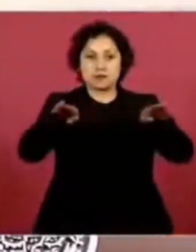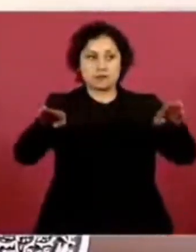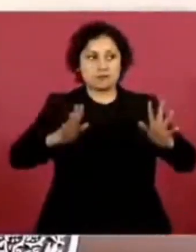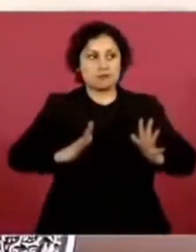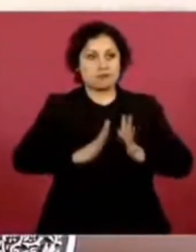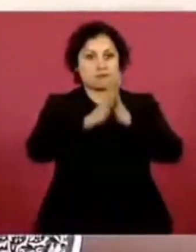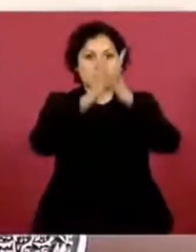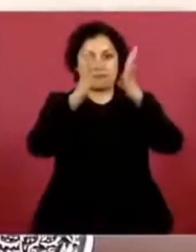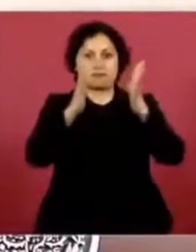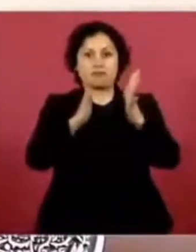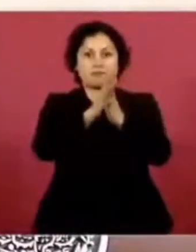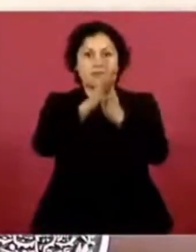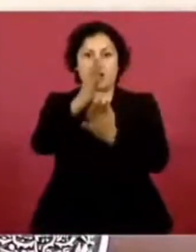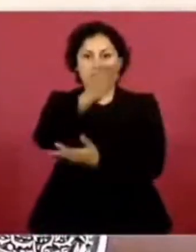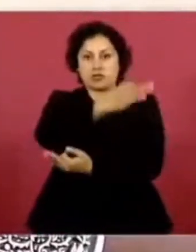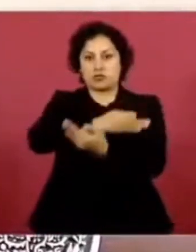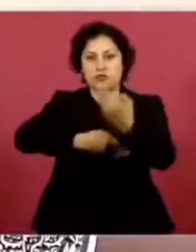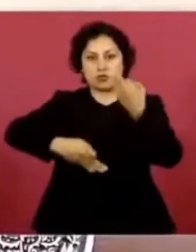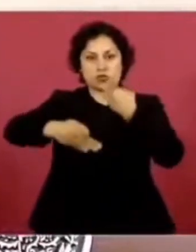del pueblo